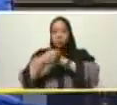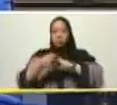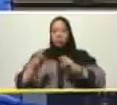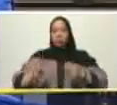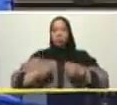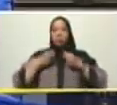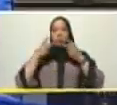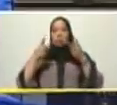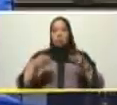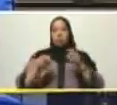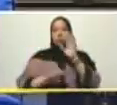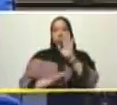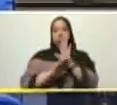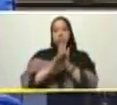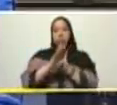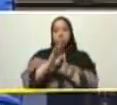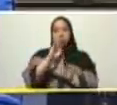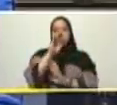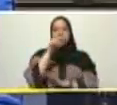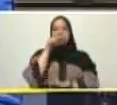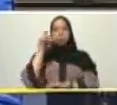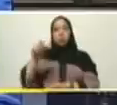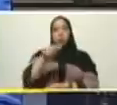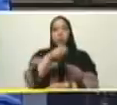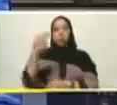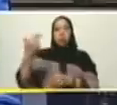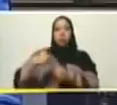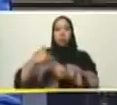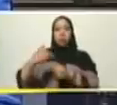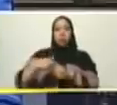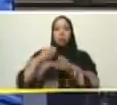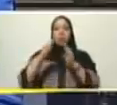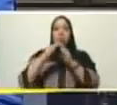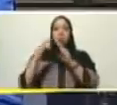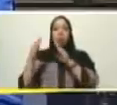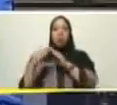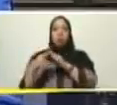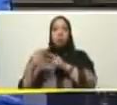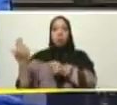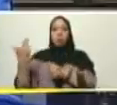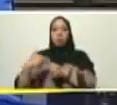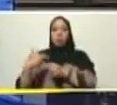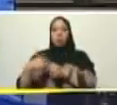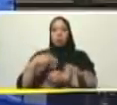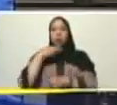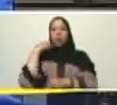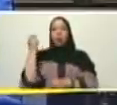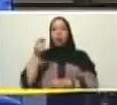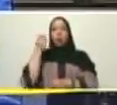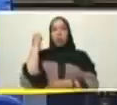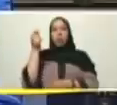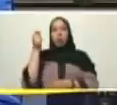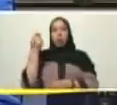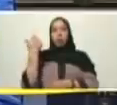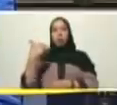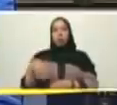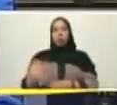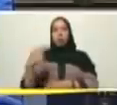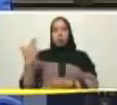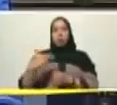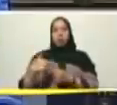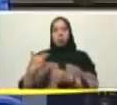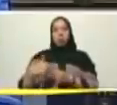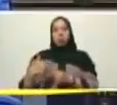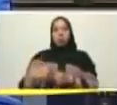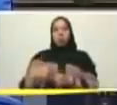hacer crecer los valores de ahorros de cajas de ahorros de jubilaciones de jubilados de